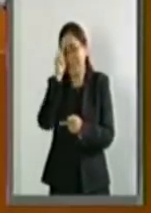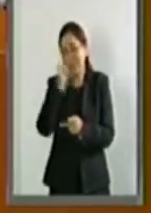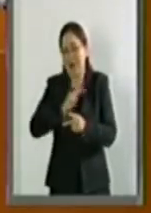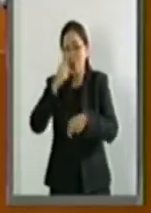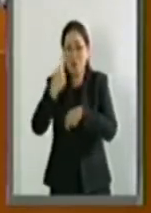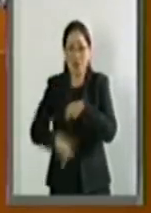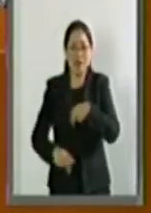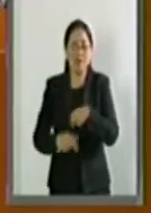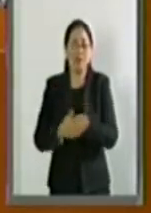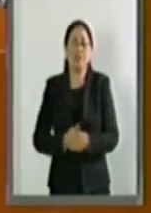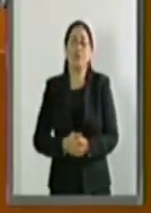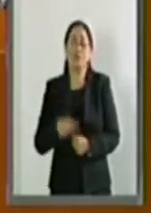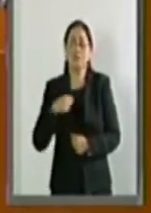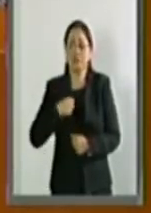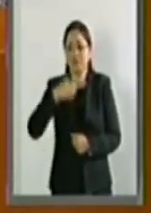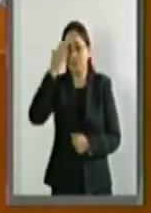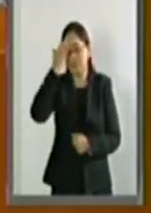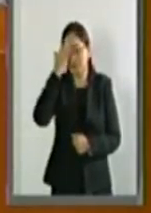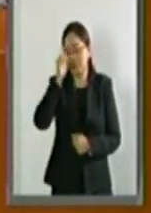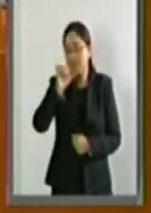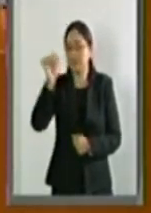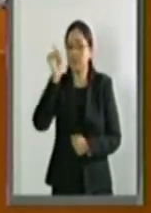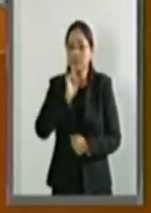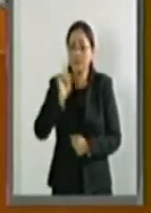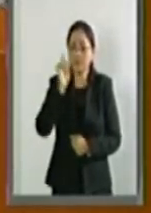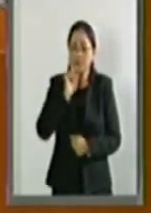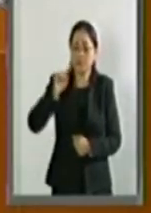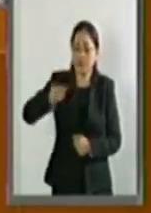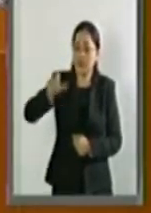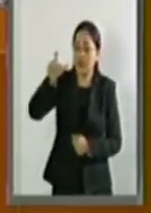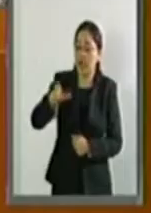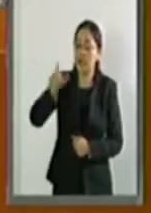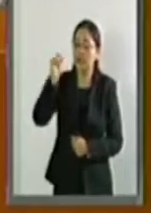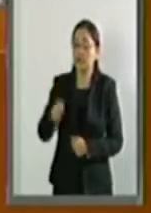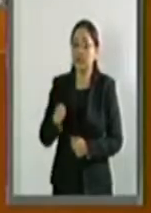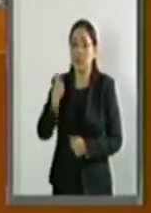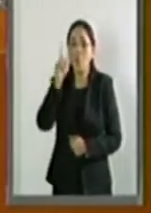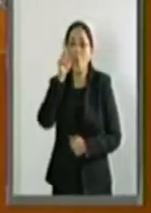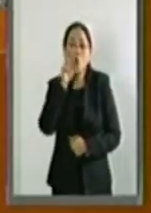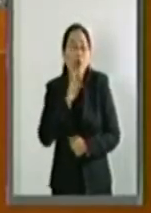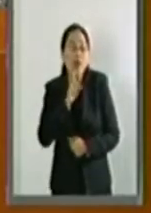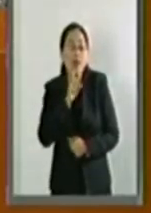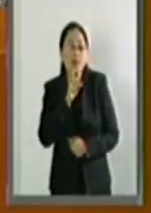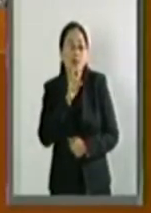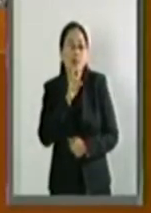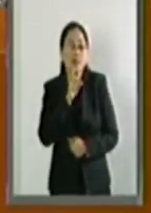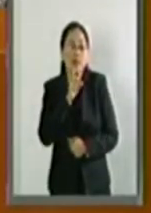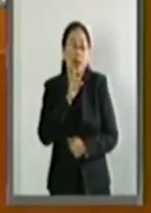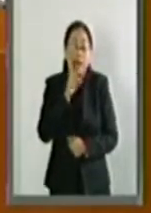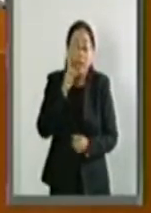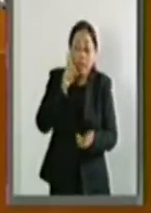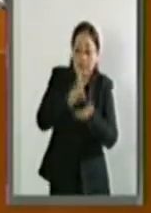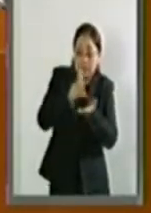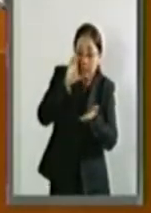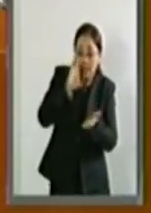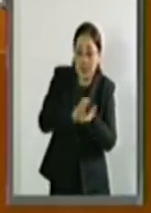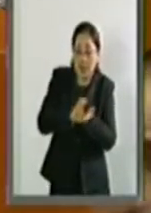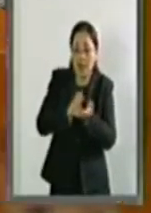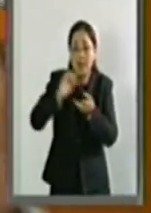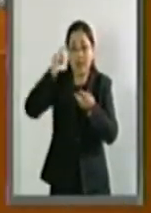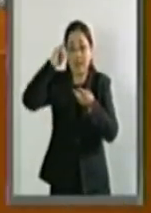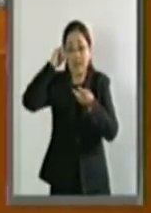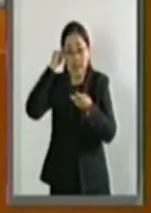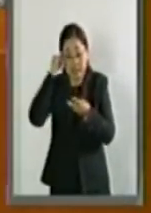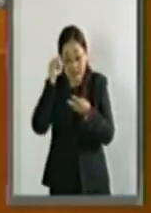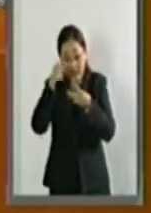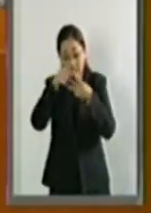He conocido mujeres que por ser mujeres, por tener una discapacidad y por ser indígenas,